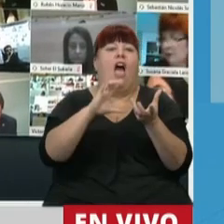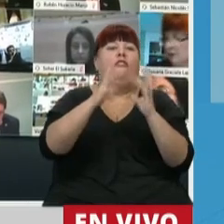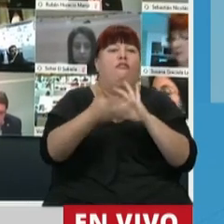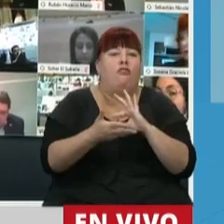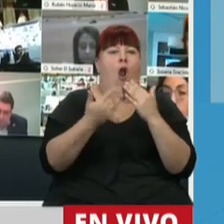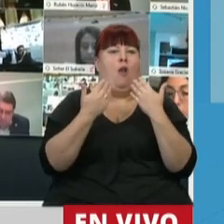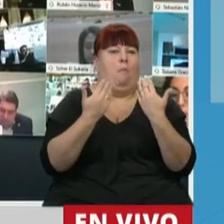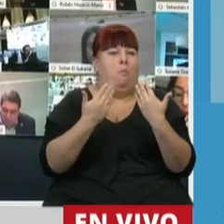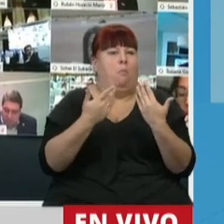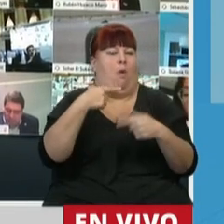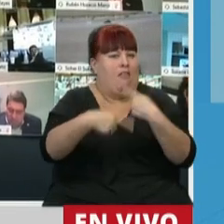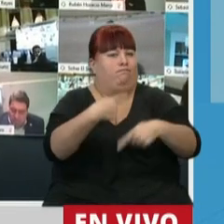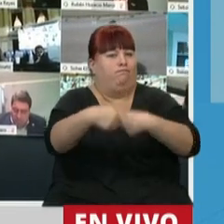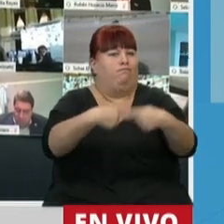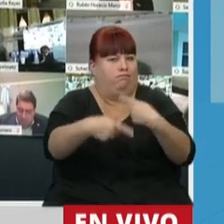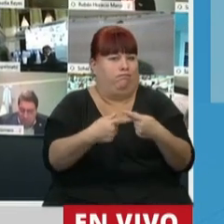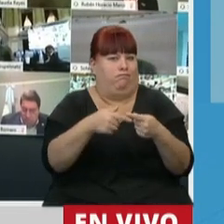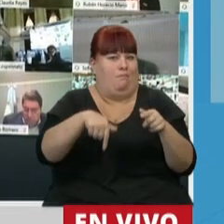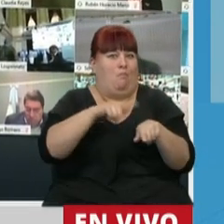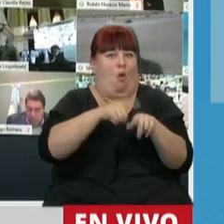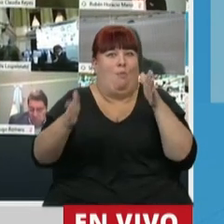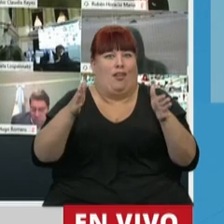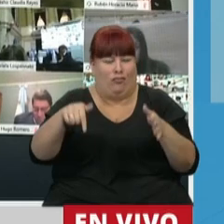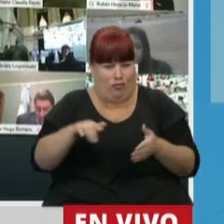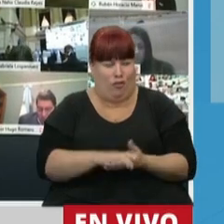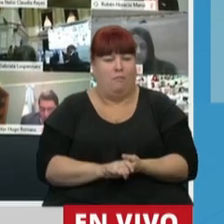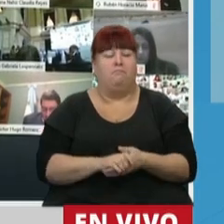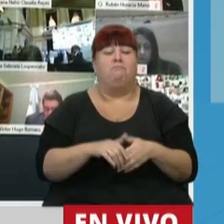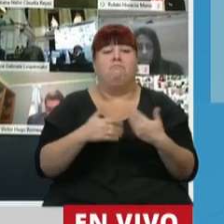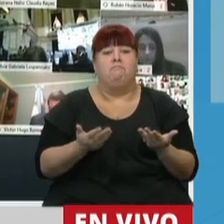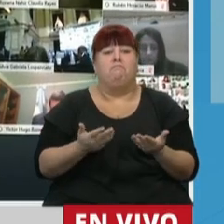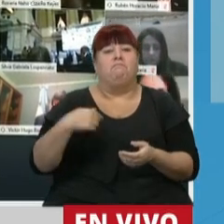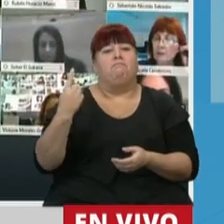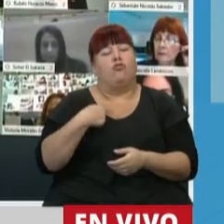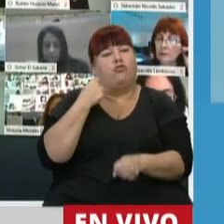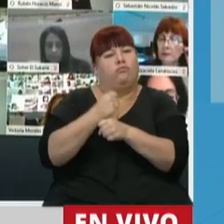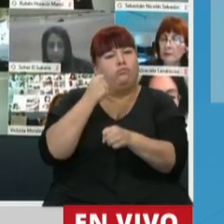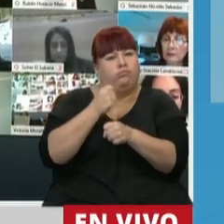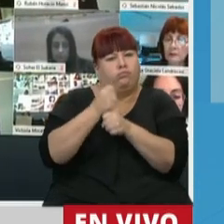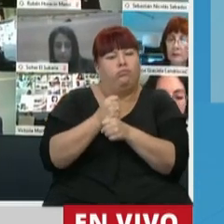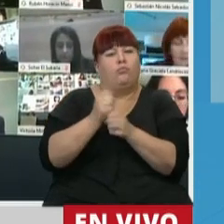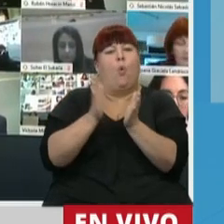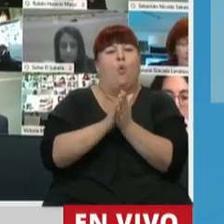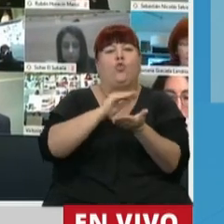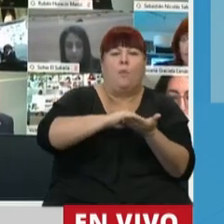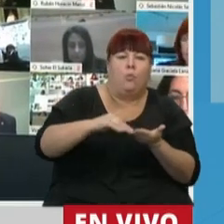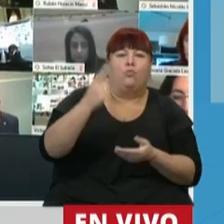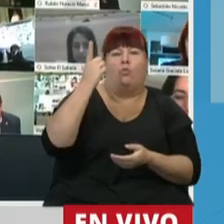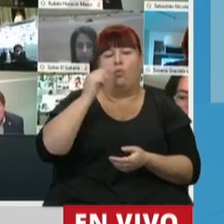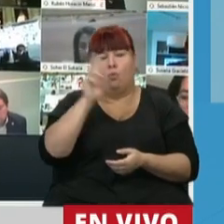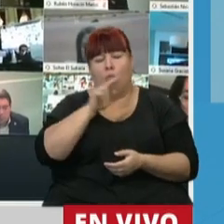permitan la continuidad en este tiempo. Entonces, lo que hemos trabajado con legisladoras y